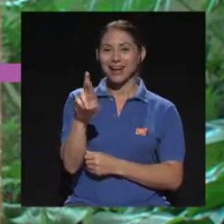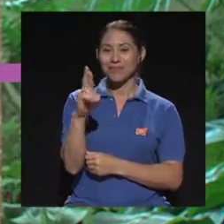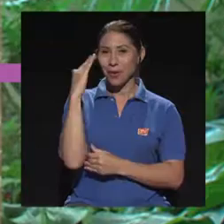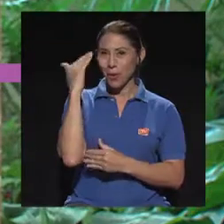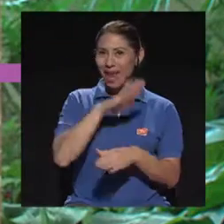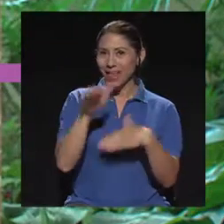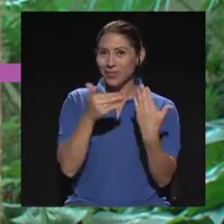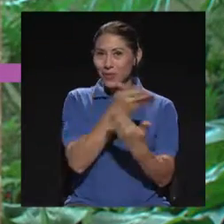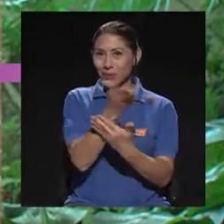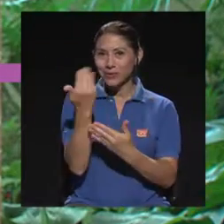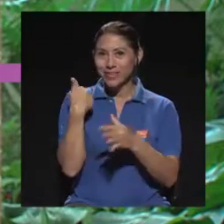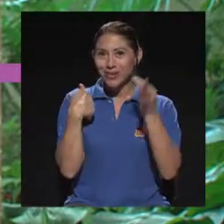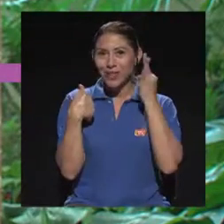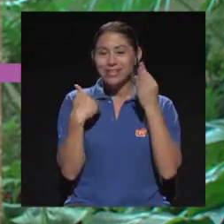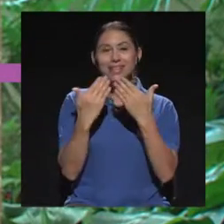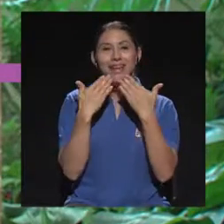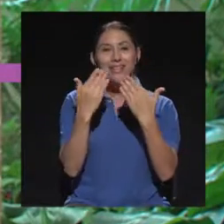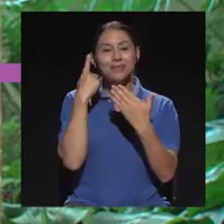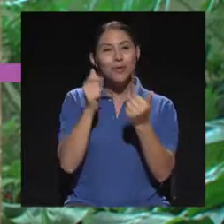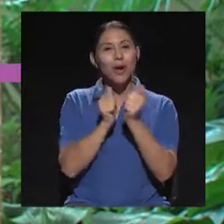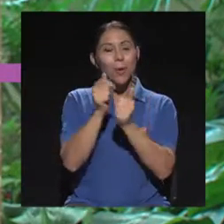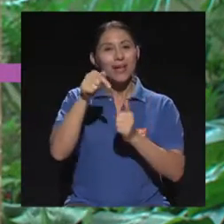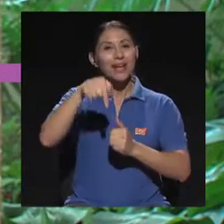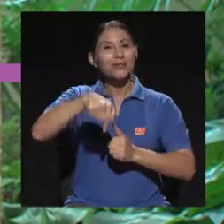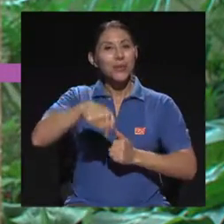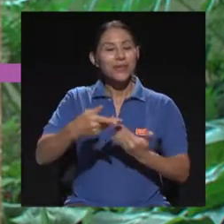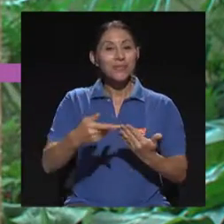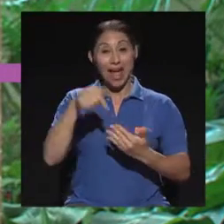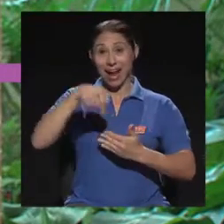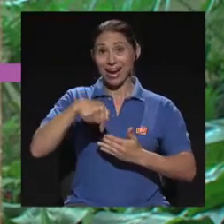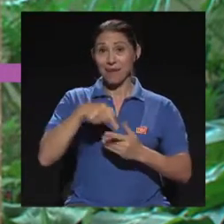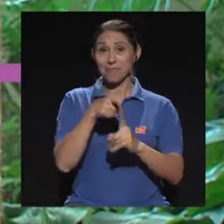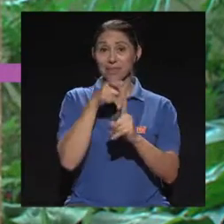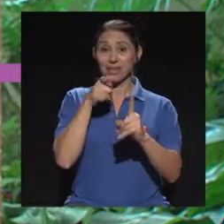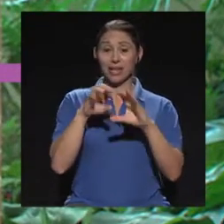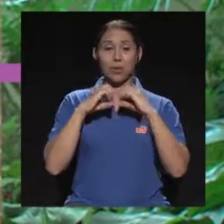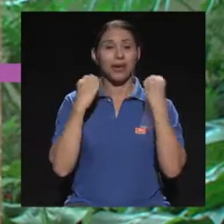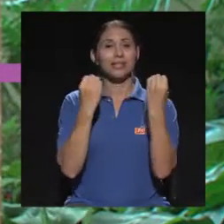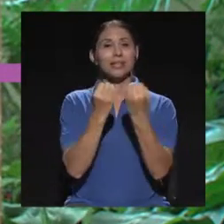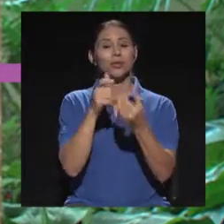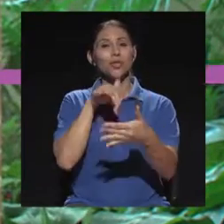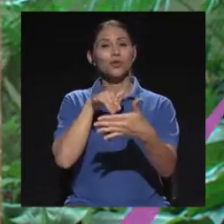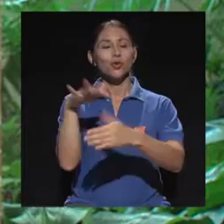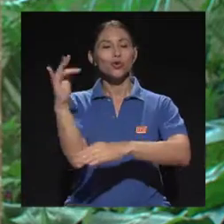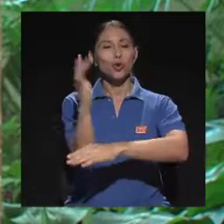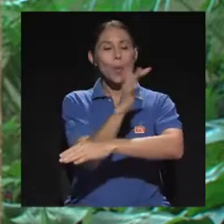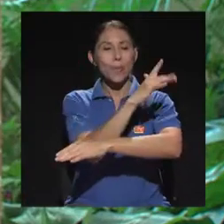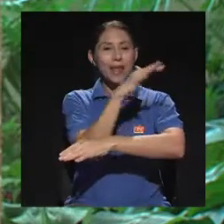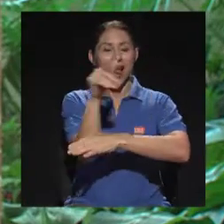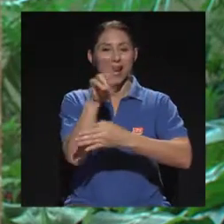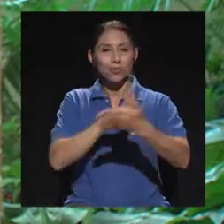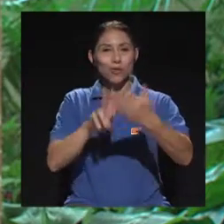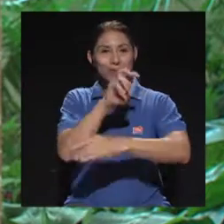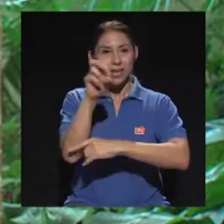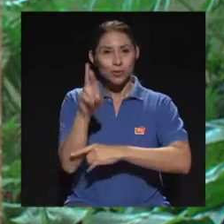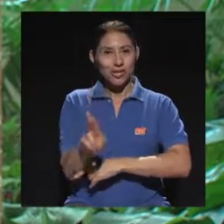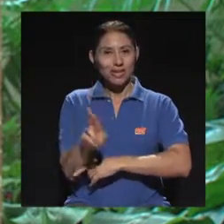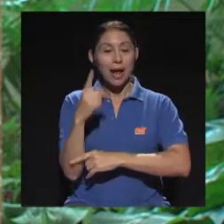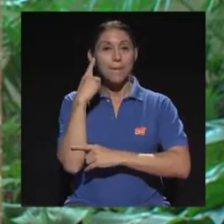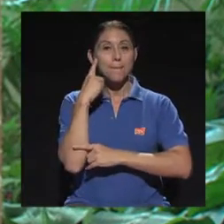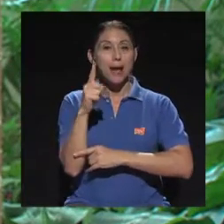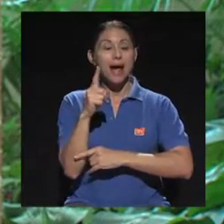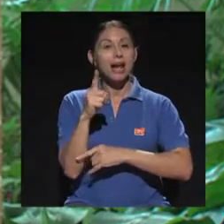gracias por acompañarnos el día de hoy, acá desde la Organización de Estudios Tropicales en la Universidad de Costa Rica para